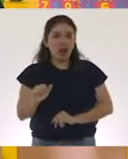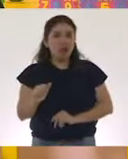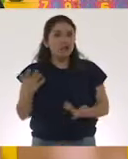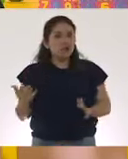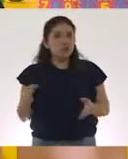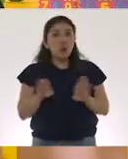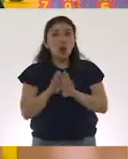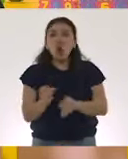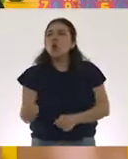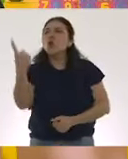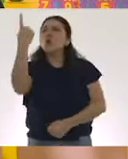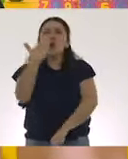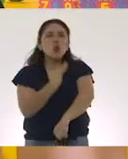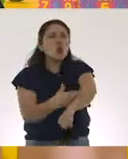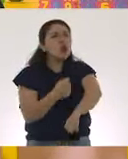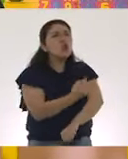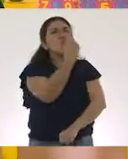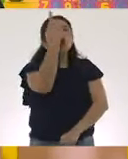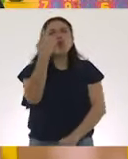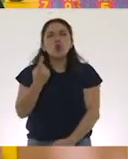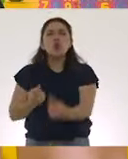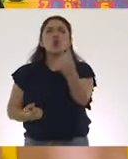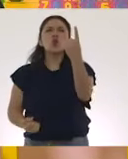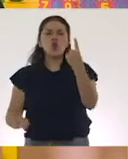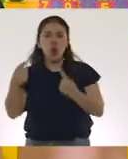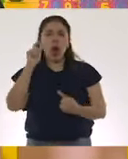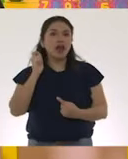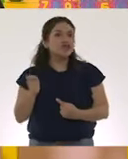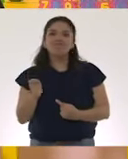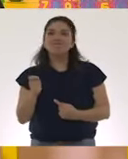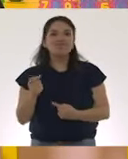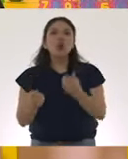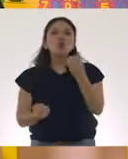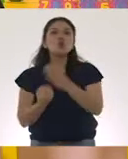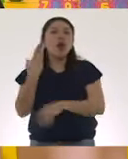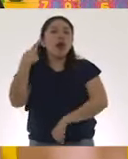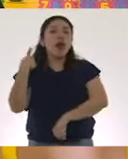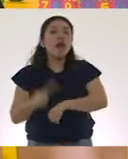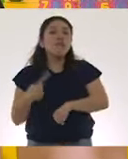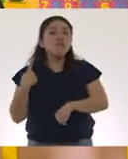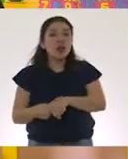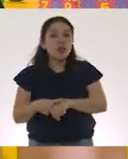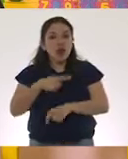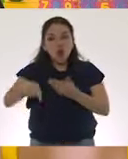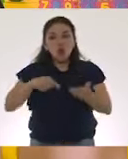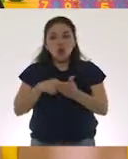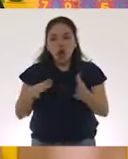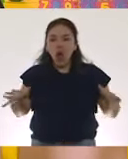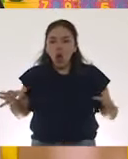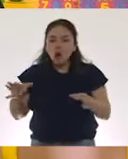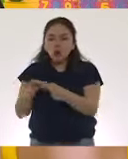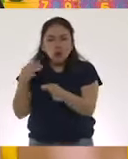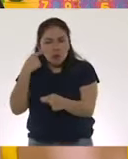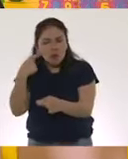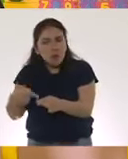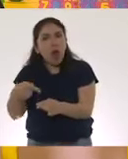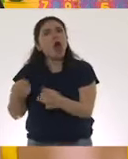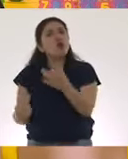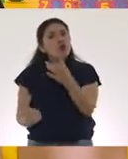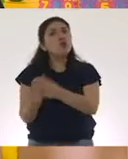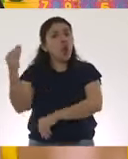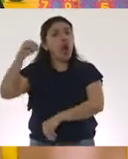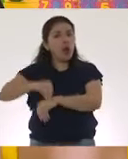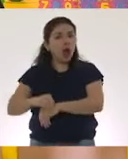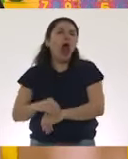un brote, que es una nueva enfermedad en un área que nunca había estado expuesta a esta